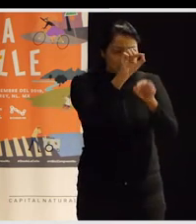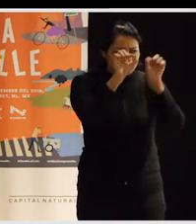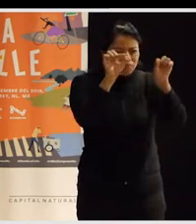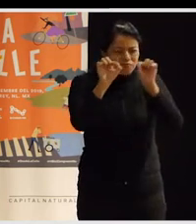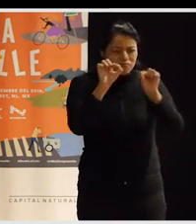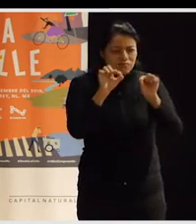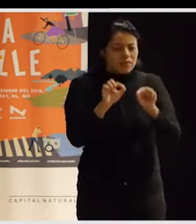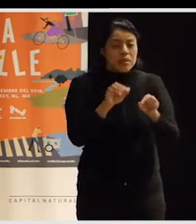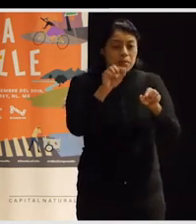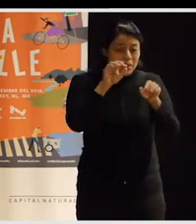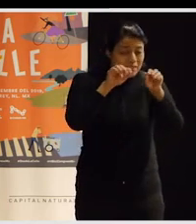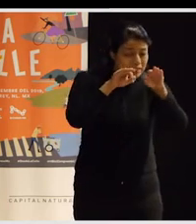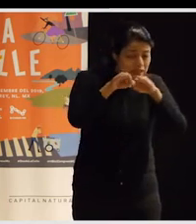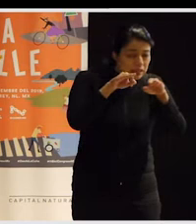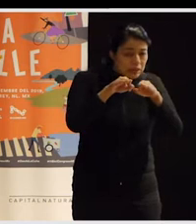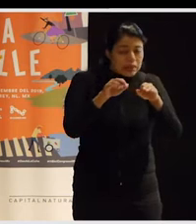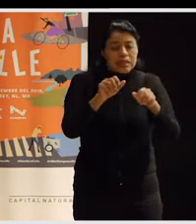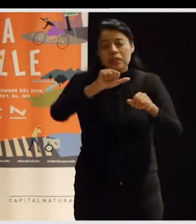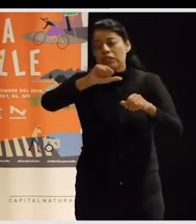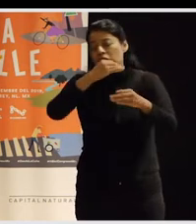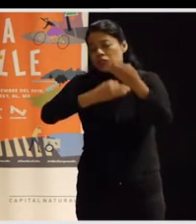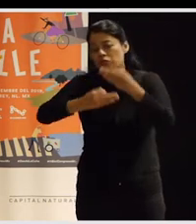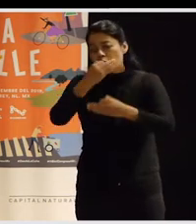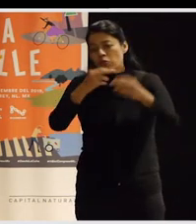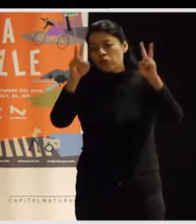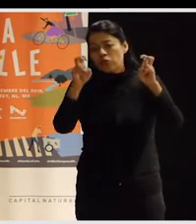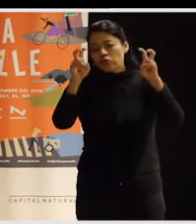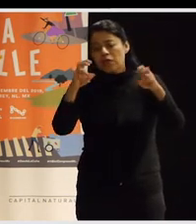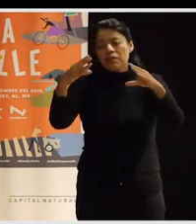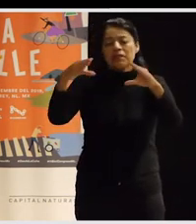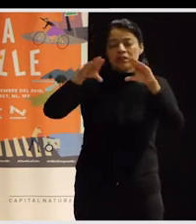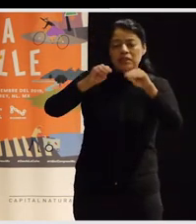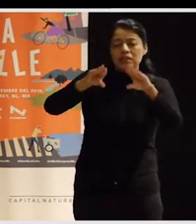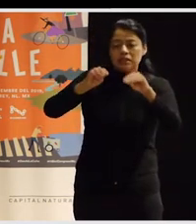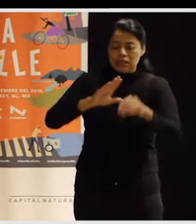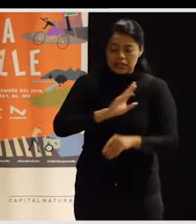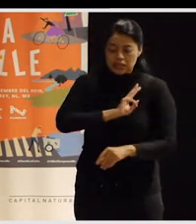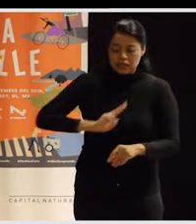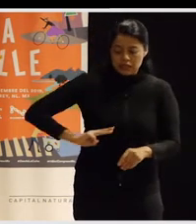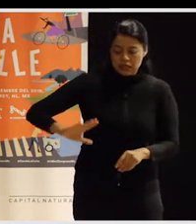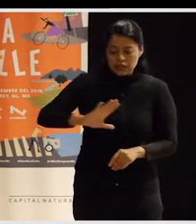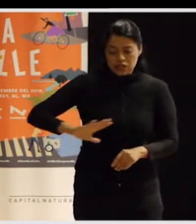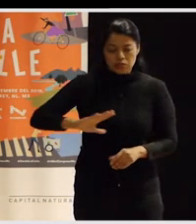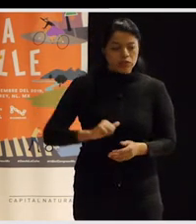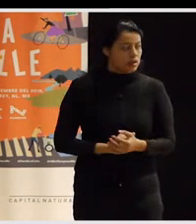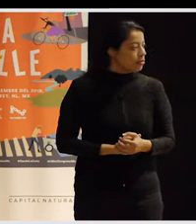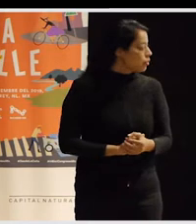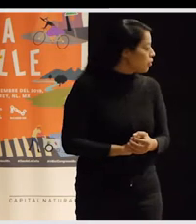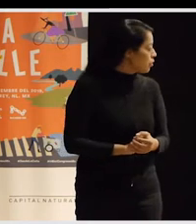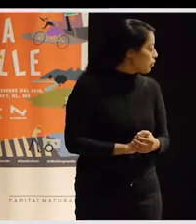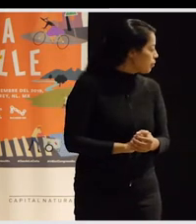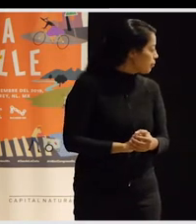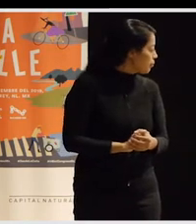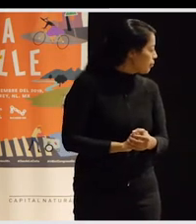una excusa para trabajar en todos los centros de enseñanza del pueblo, ¿no? Del municipio. Entonces, nosotras, que yo todavía no había